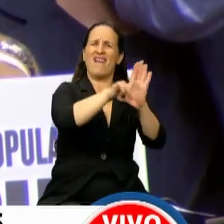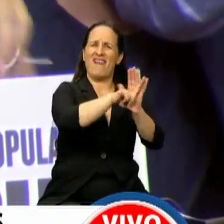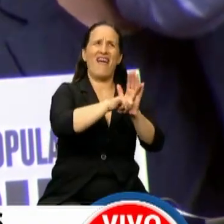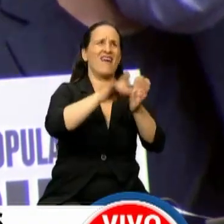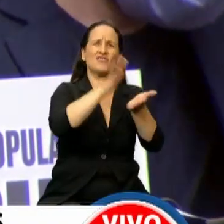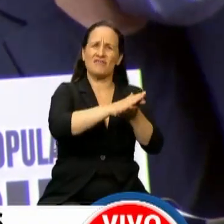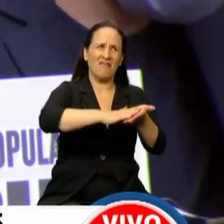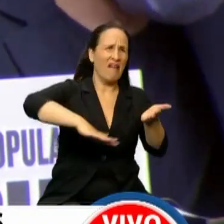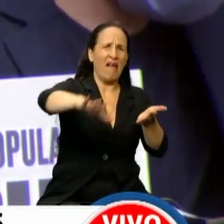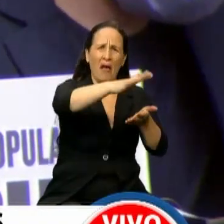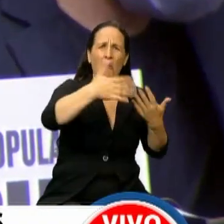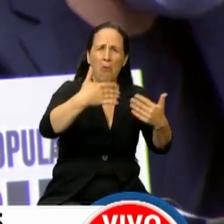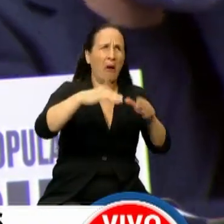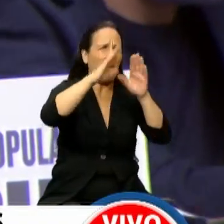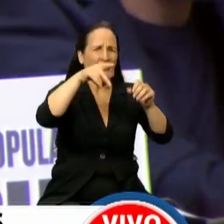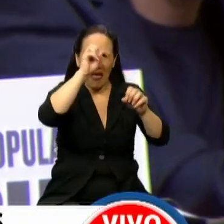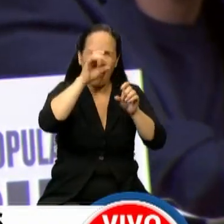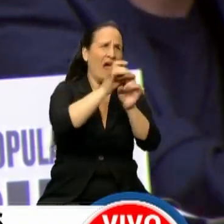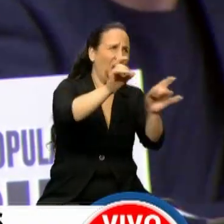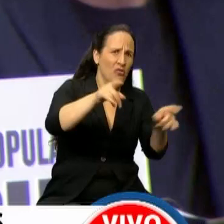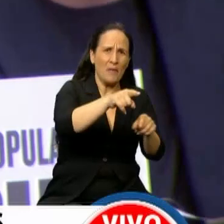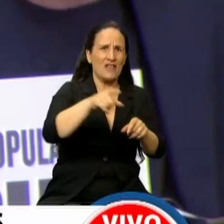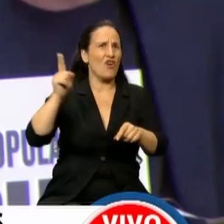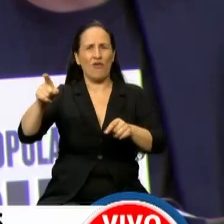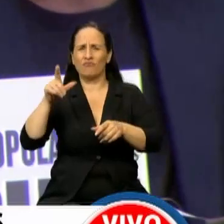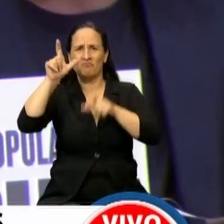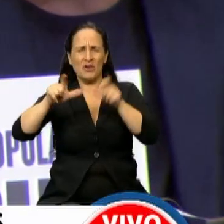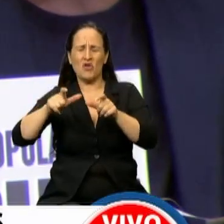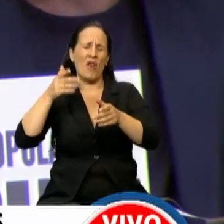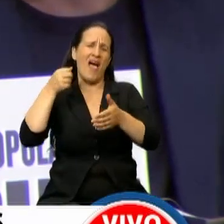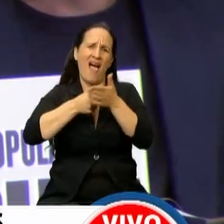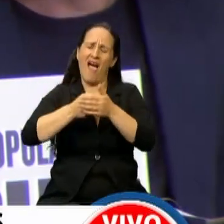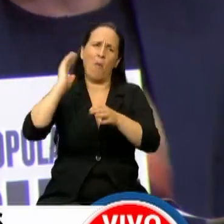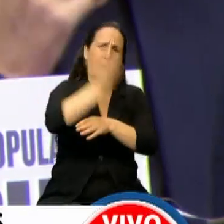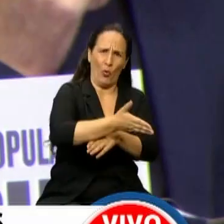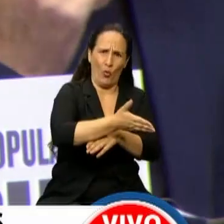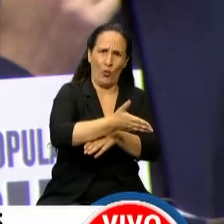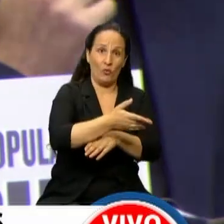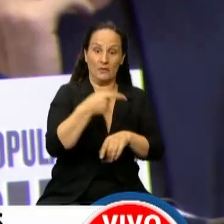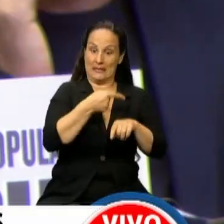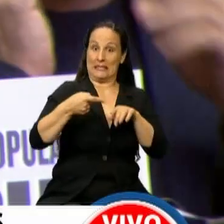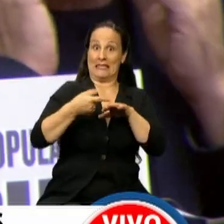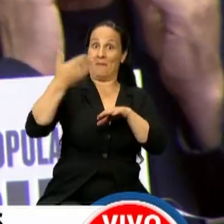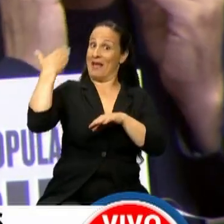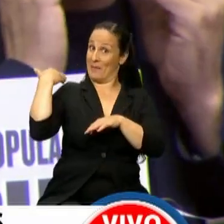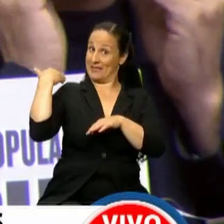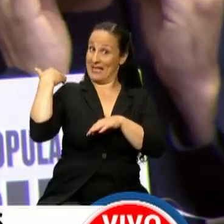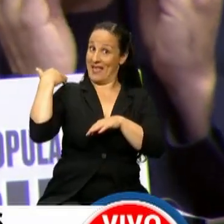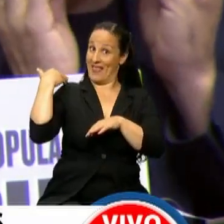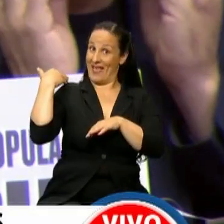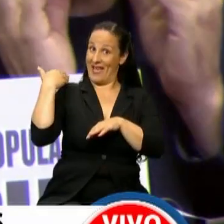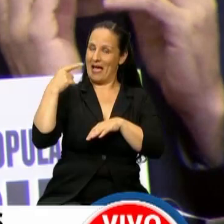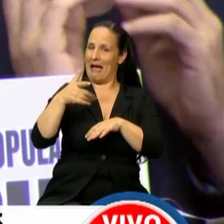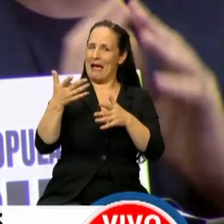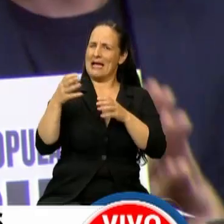que permitía la mega minería contaminante. Miren qué interesante, entre la semana pasada, donde